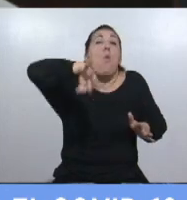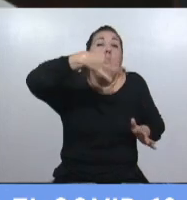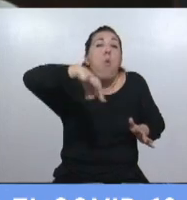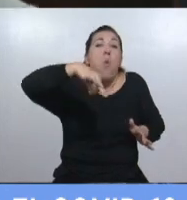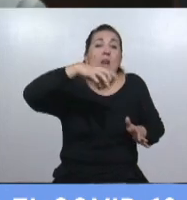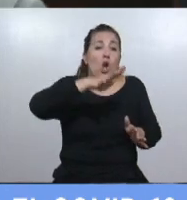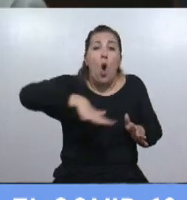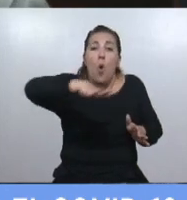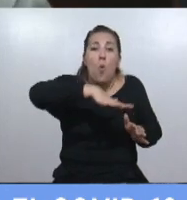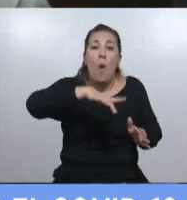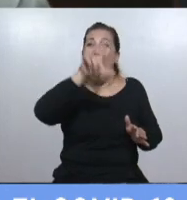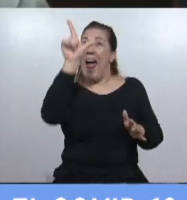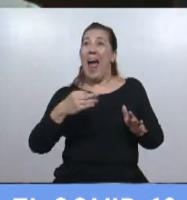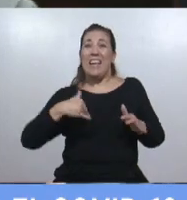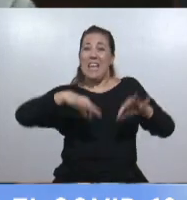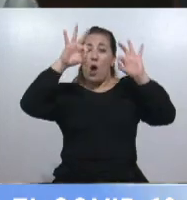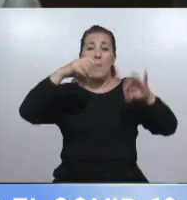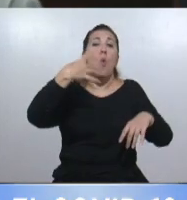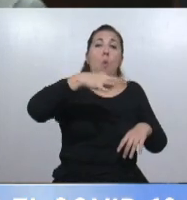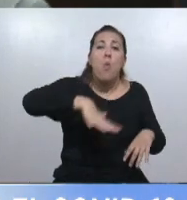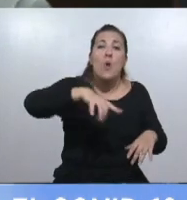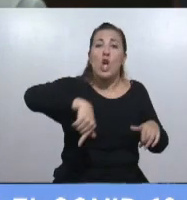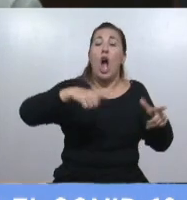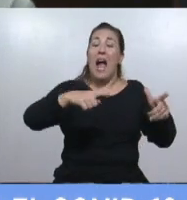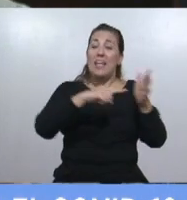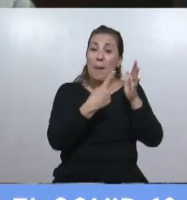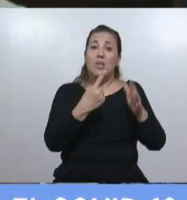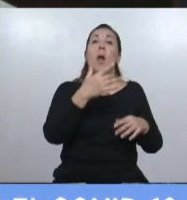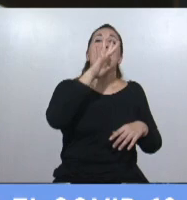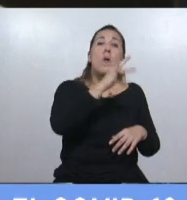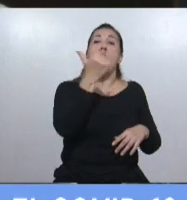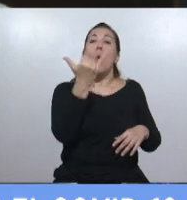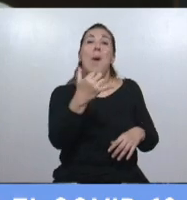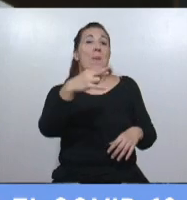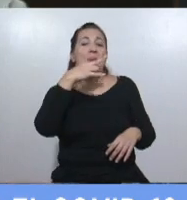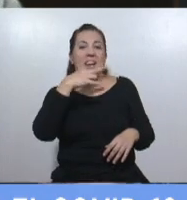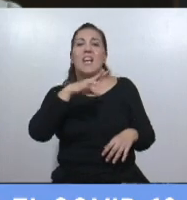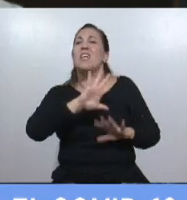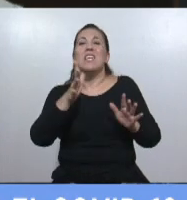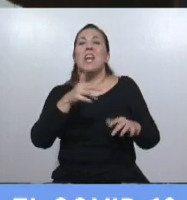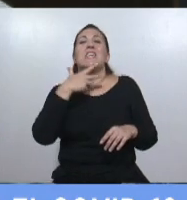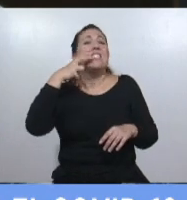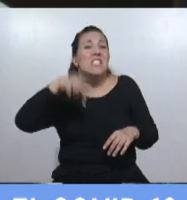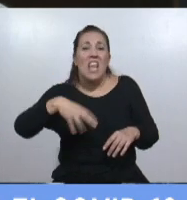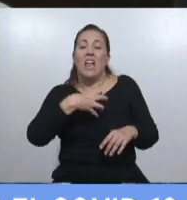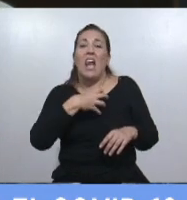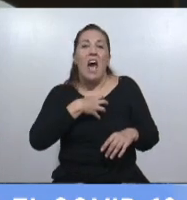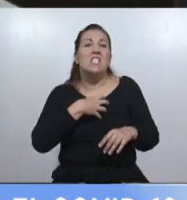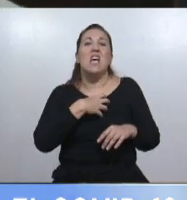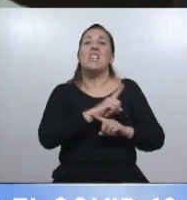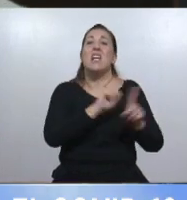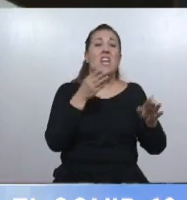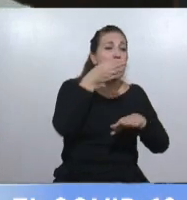pasaron el jueves viernes miércoles jueves y viernes no hubo clases ni presenciales ni virtuales